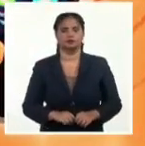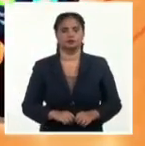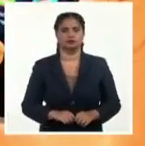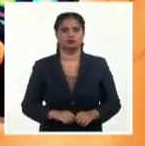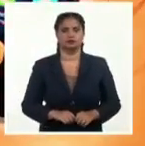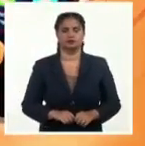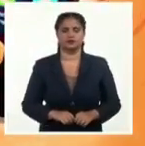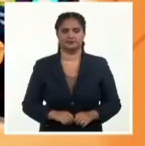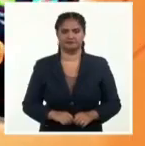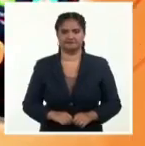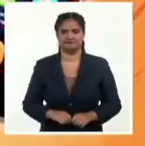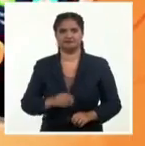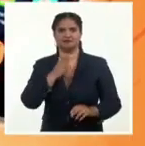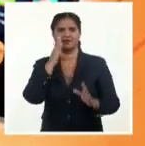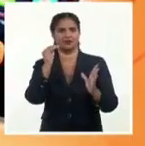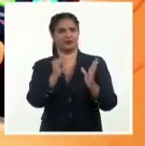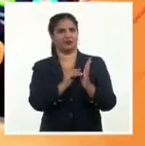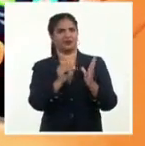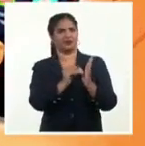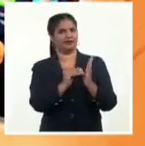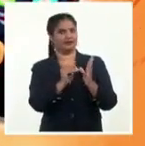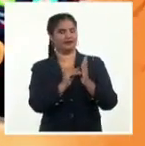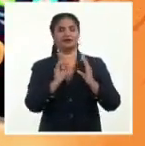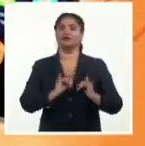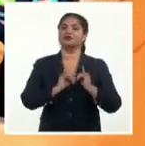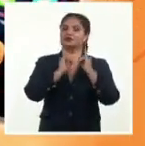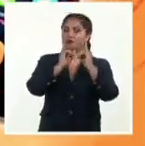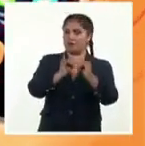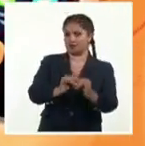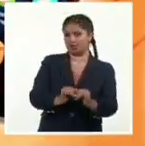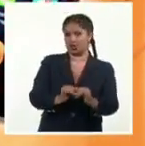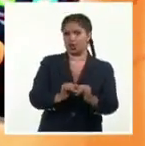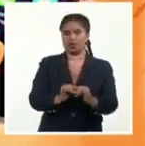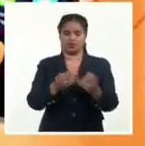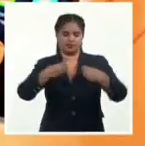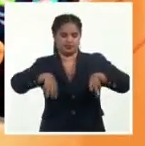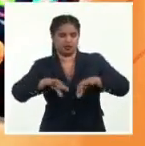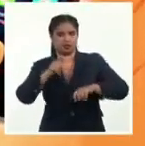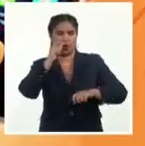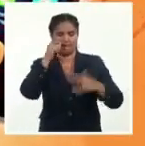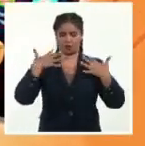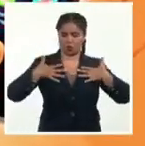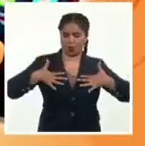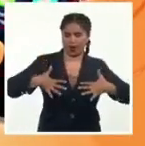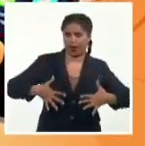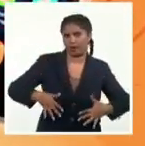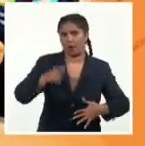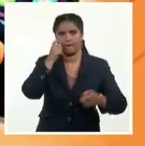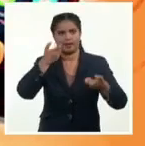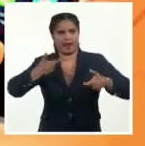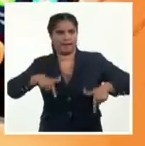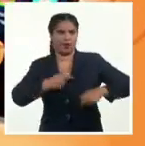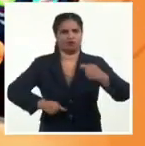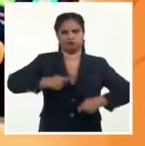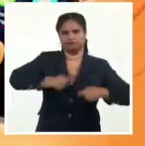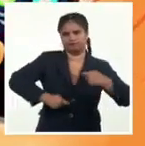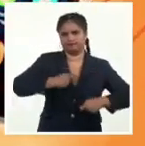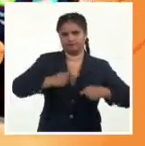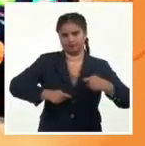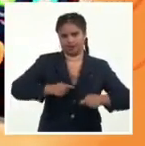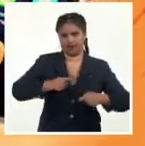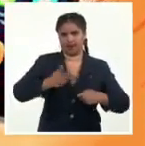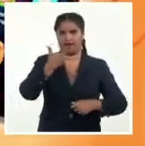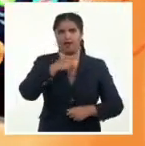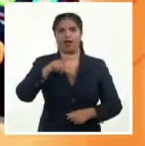buenas tardes, Leyenda. Es un placer para nosotros informar sobre el estado de salud de nuestro querido campeón. En el día de hoy